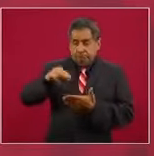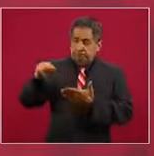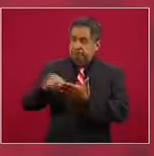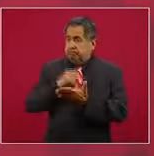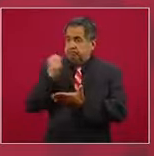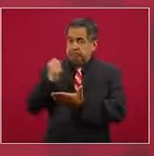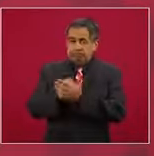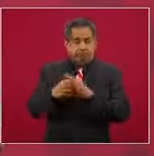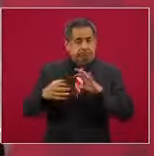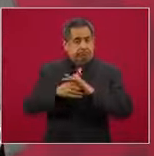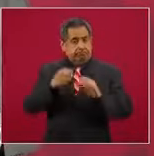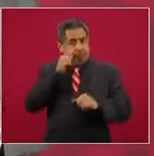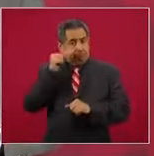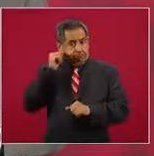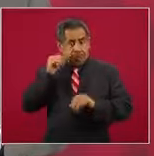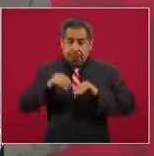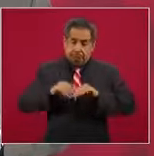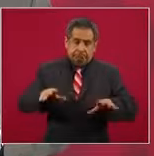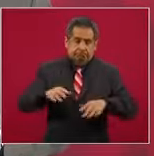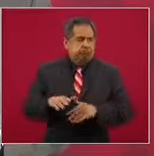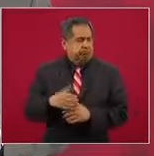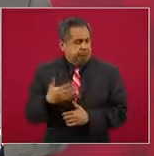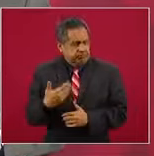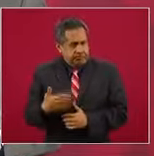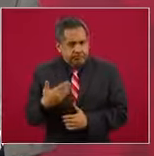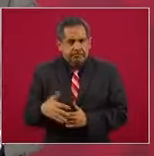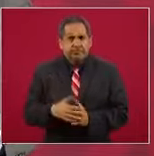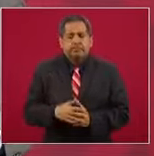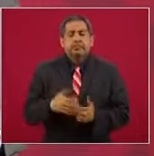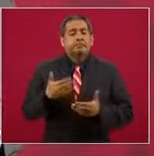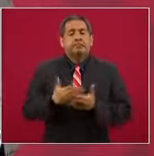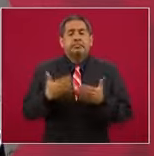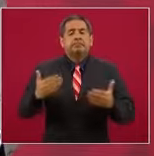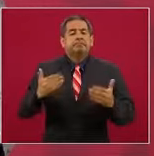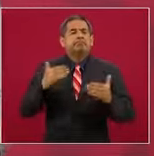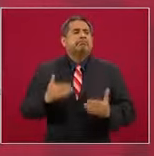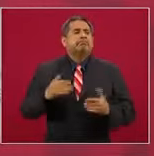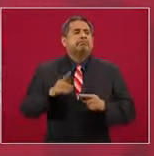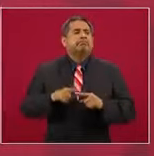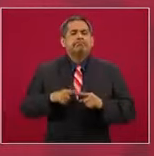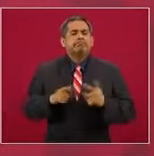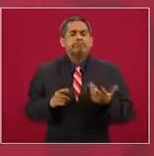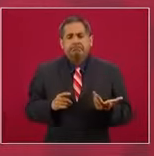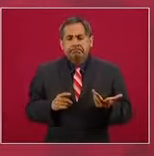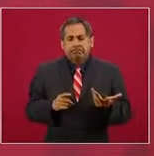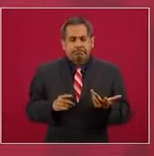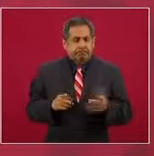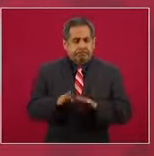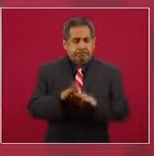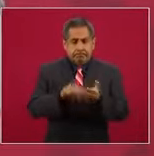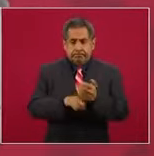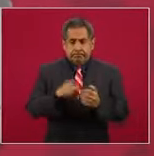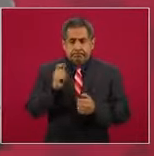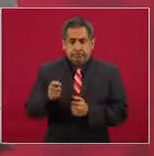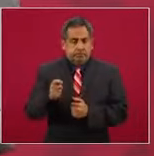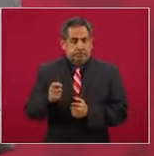acuerdo ayer, esa disposición. Y ahora lo que hay que hacer es, primero,